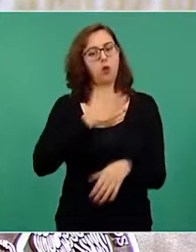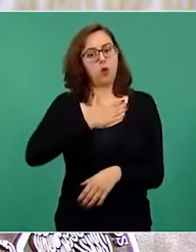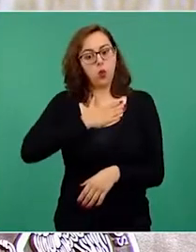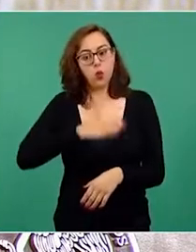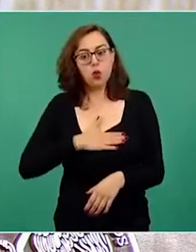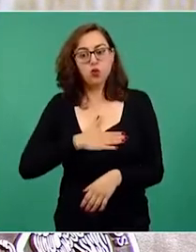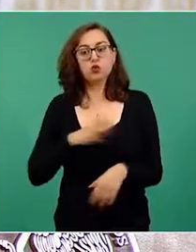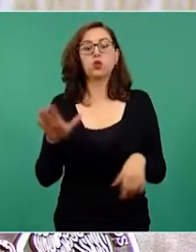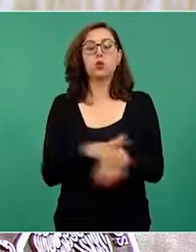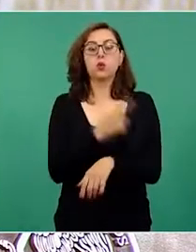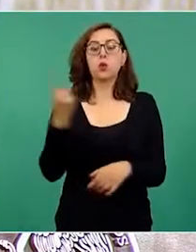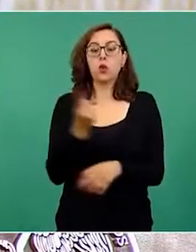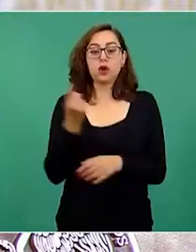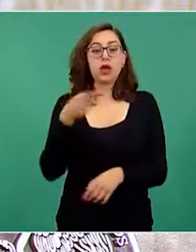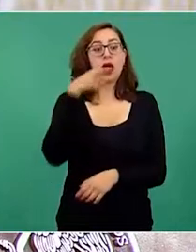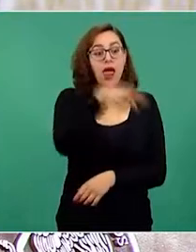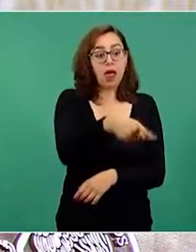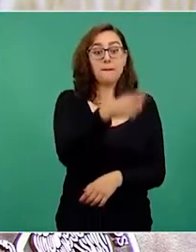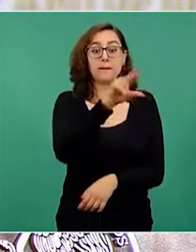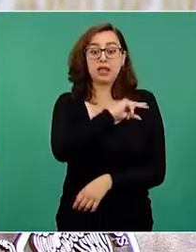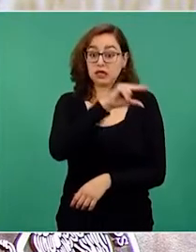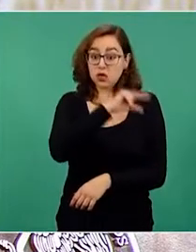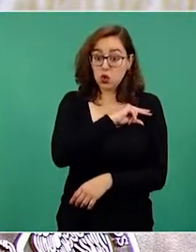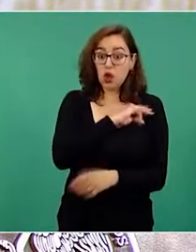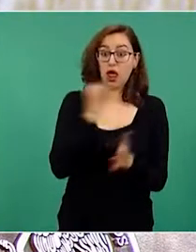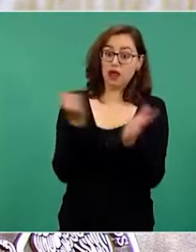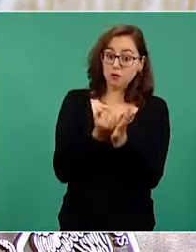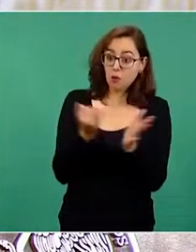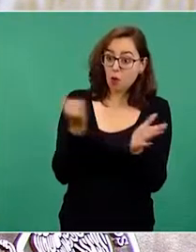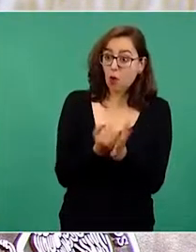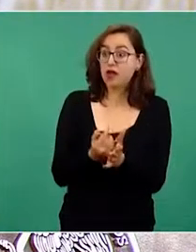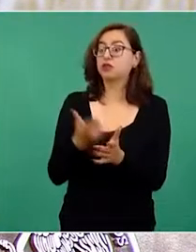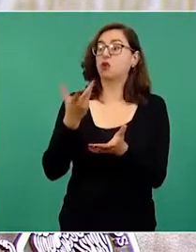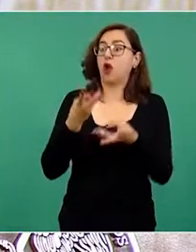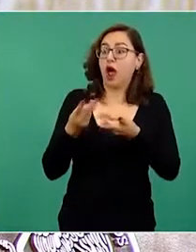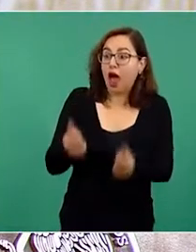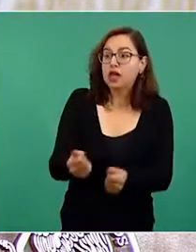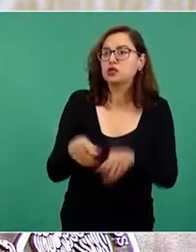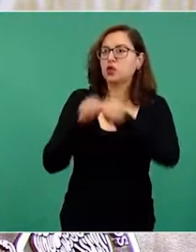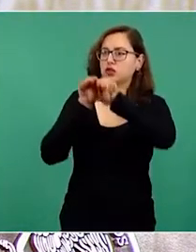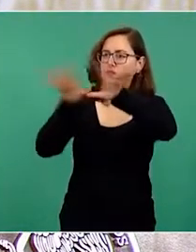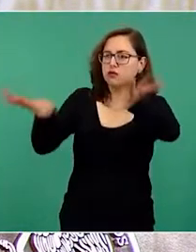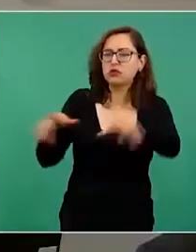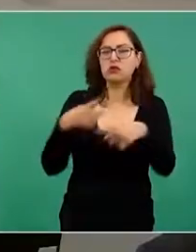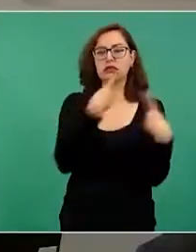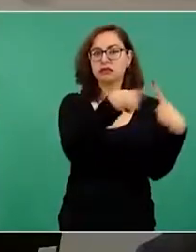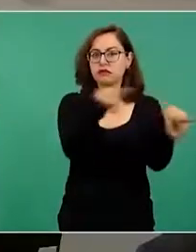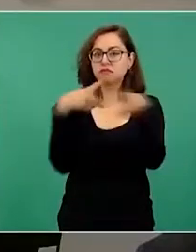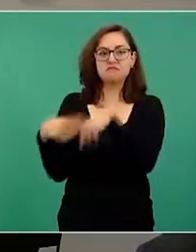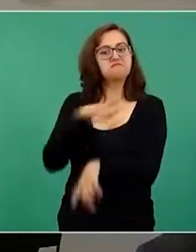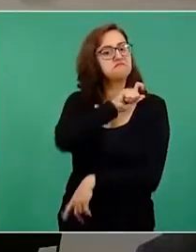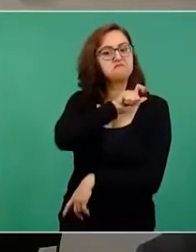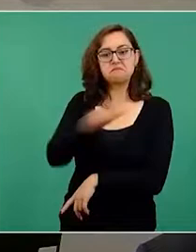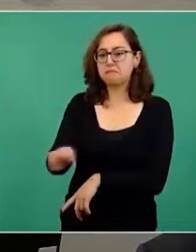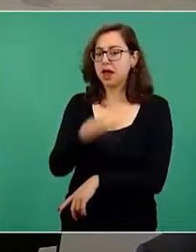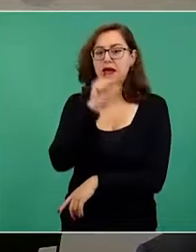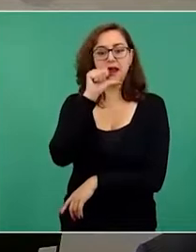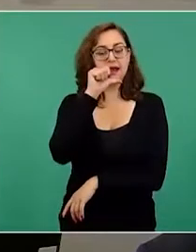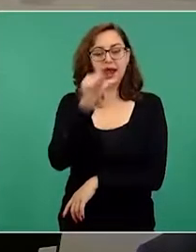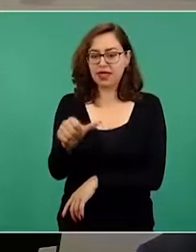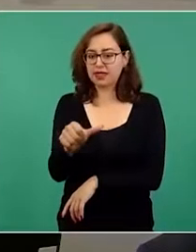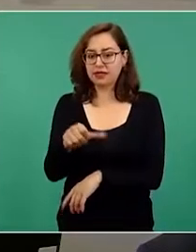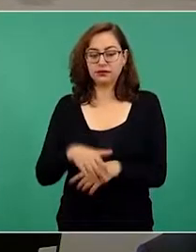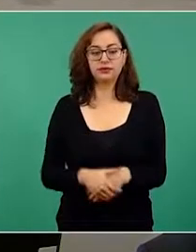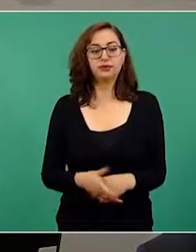no pagan los costos de transmisión ni de distribución. Veamos algunas reacciones. Por ejemplo, el